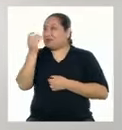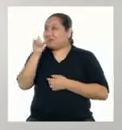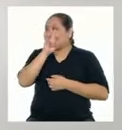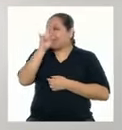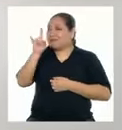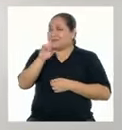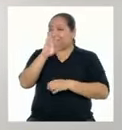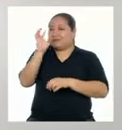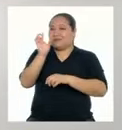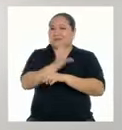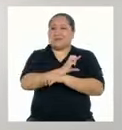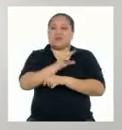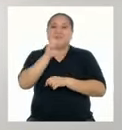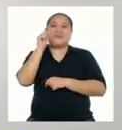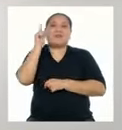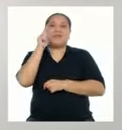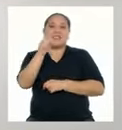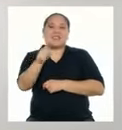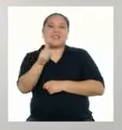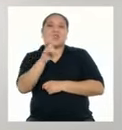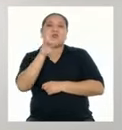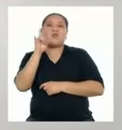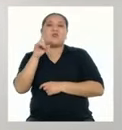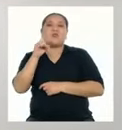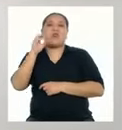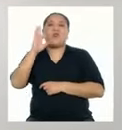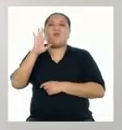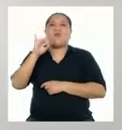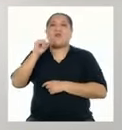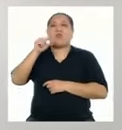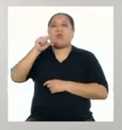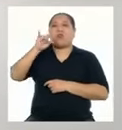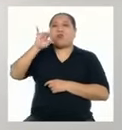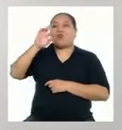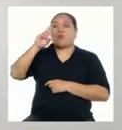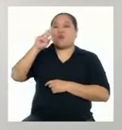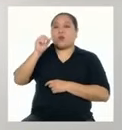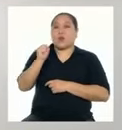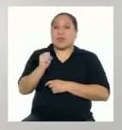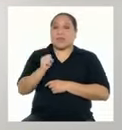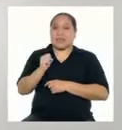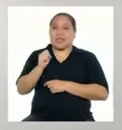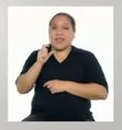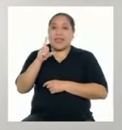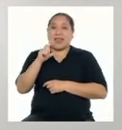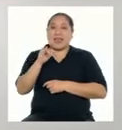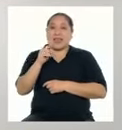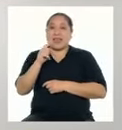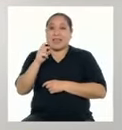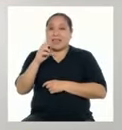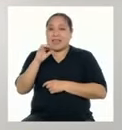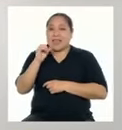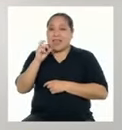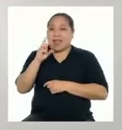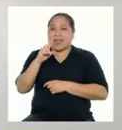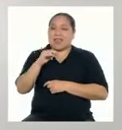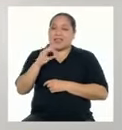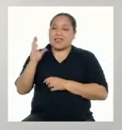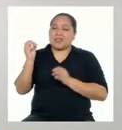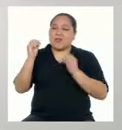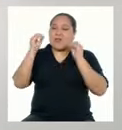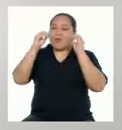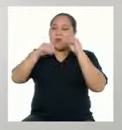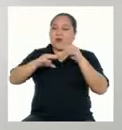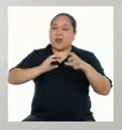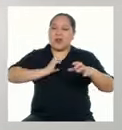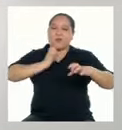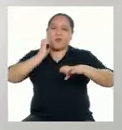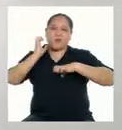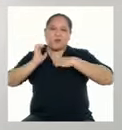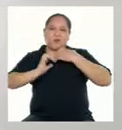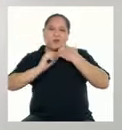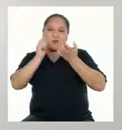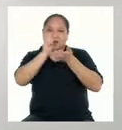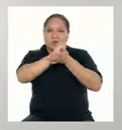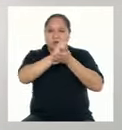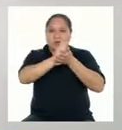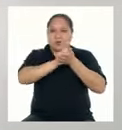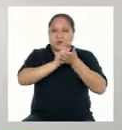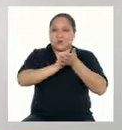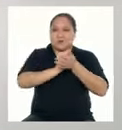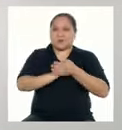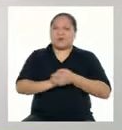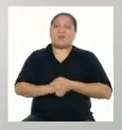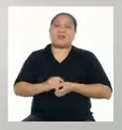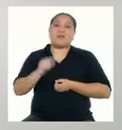Para ello ha utilizado figuras literarias o retóricas Que dan expresividad y emoción a sus